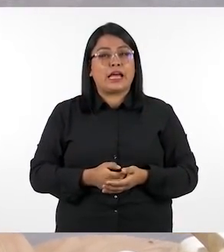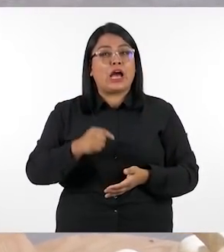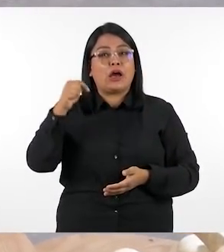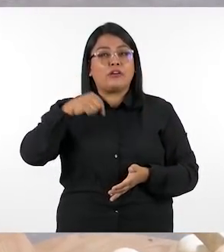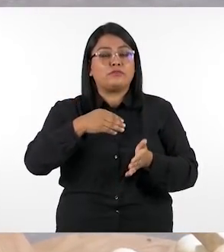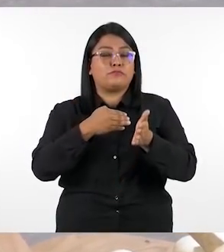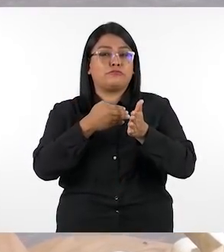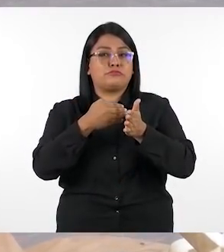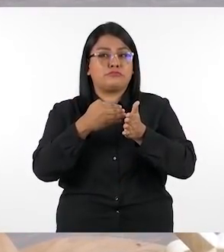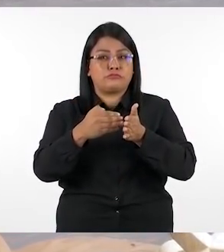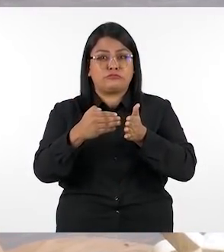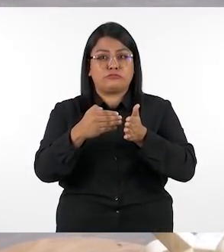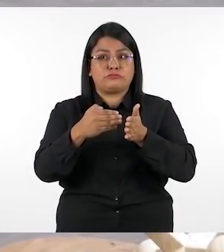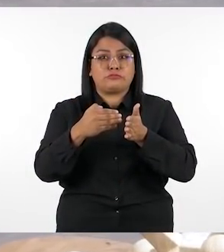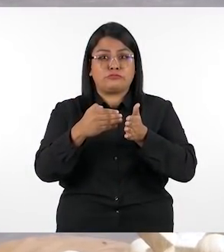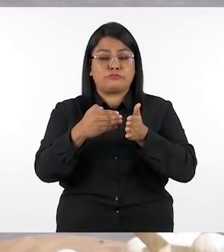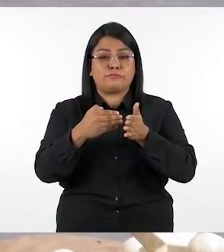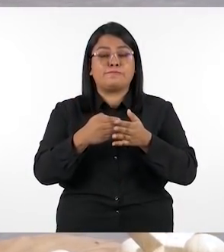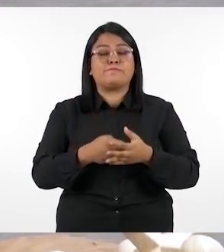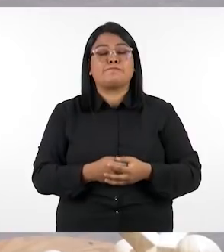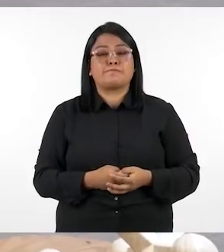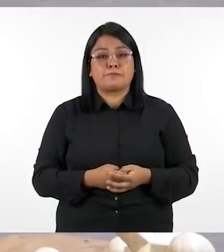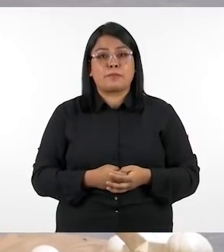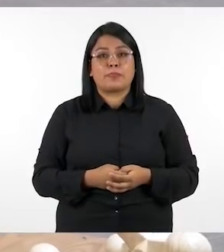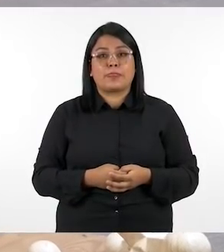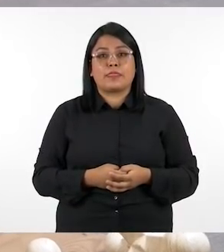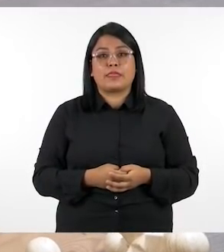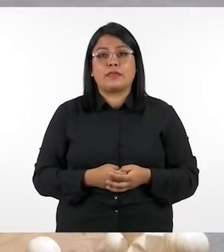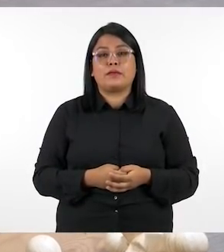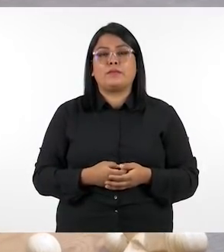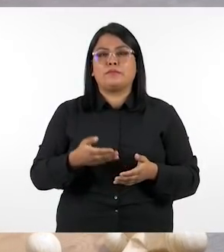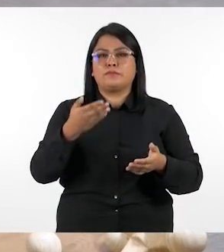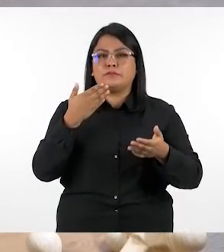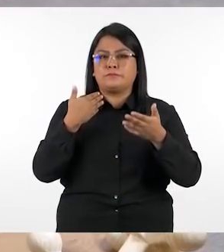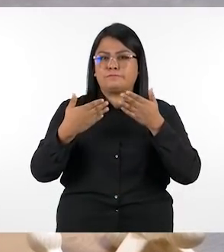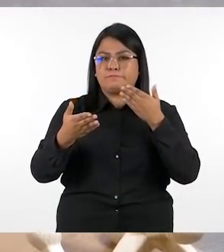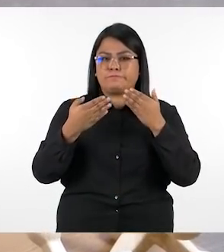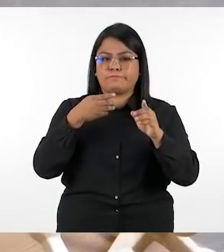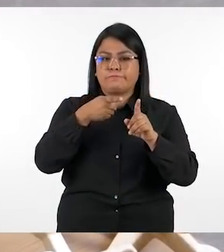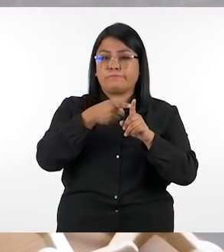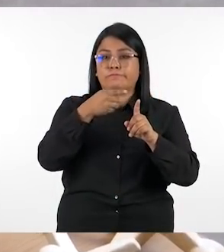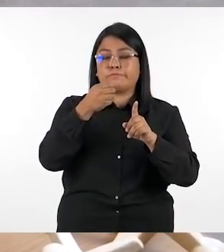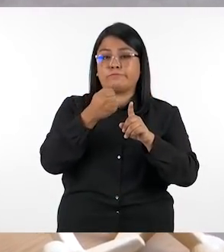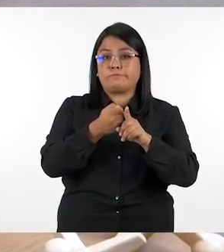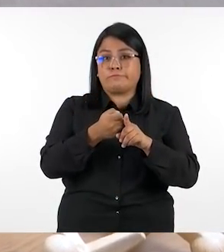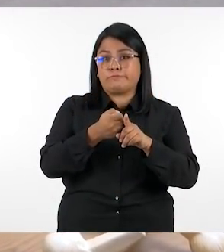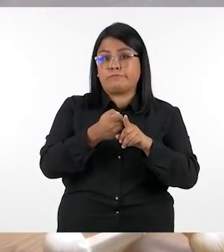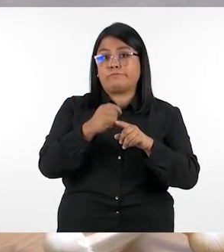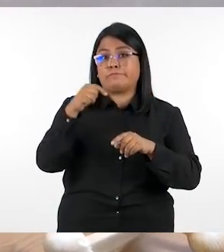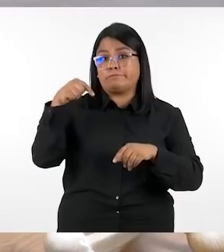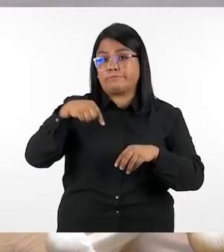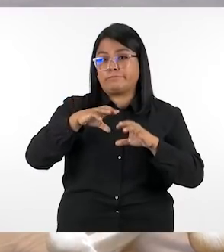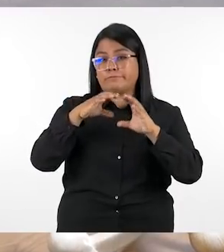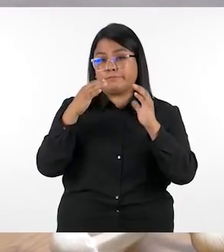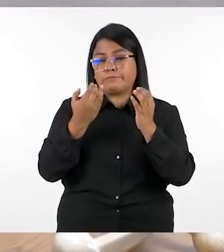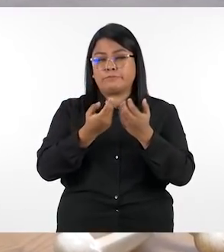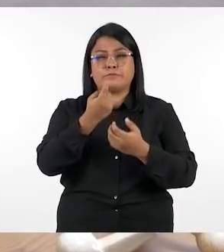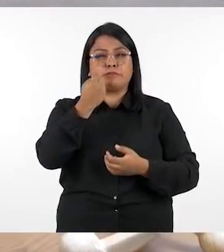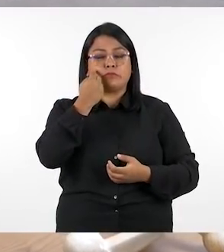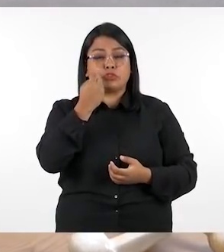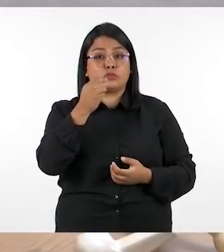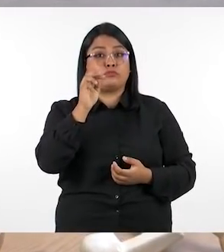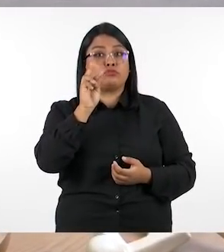bienvenidos y vamos a iniciar alejandra y para comenzar vamos a mencionar los objetivos de nuestro